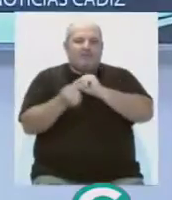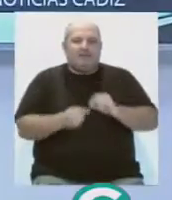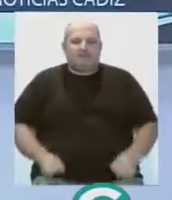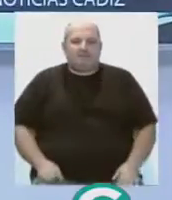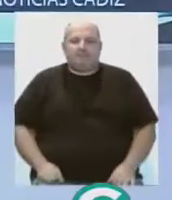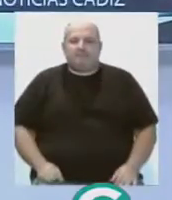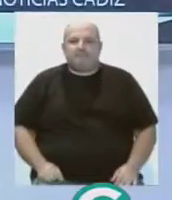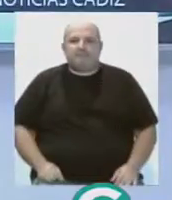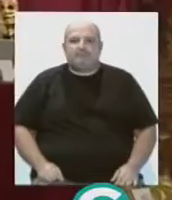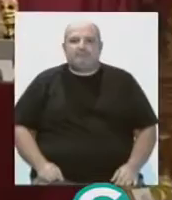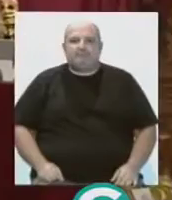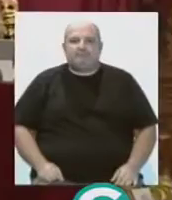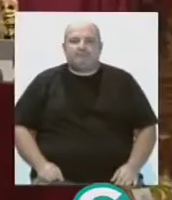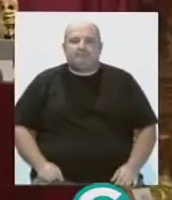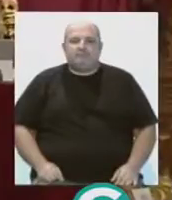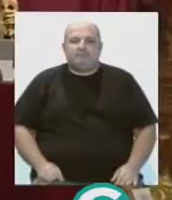propuesta.